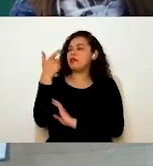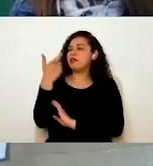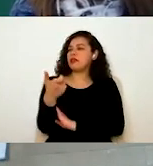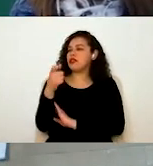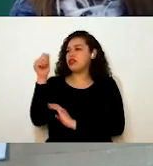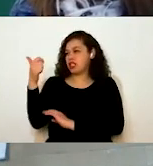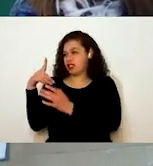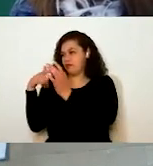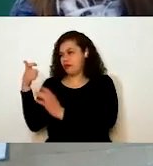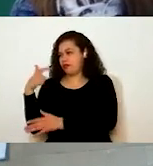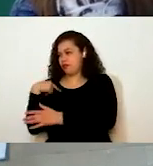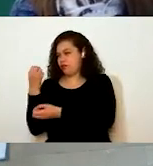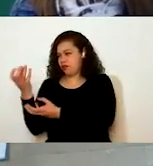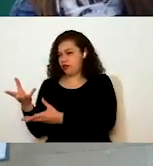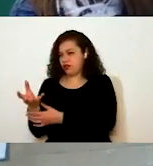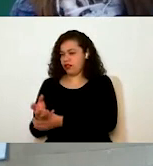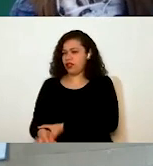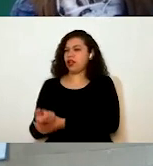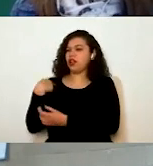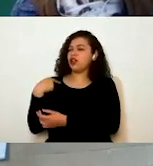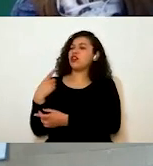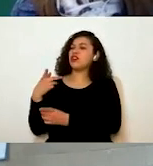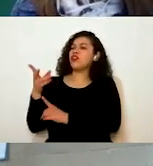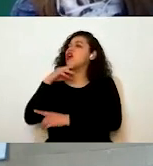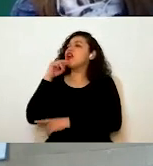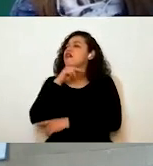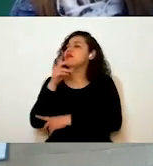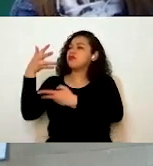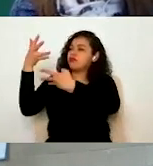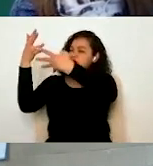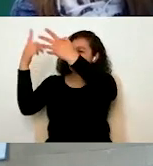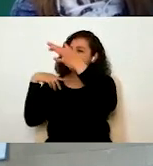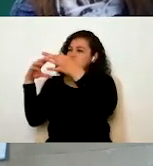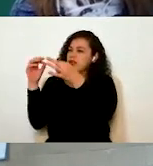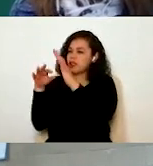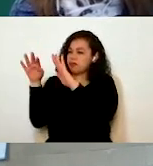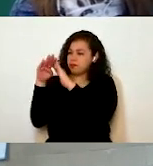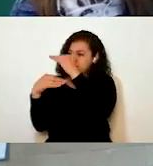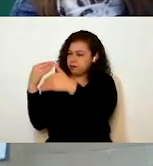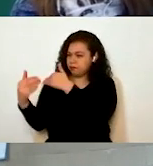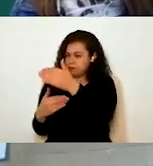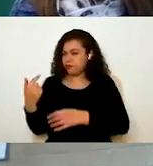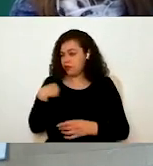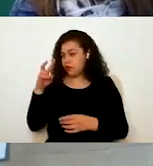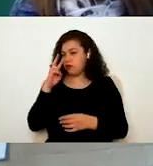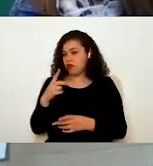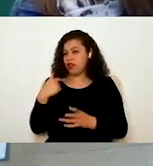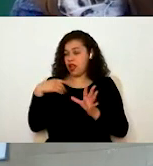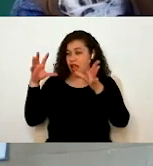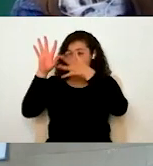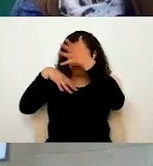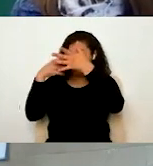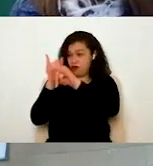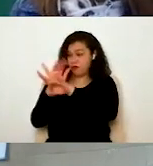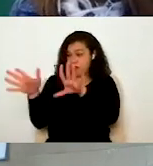de ayuda y les voy a decir, a grandes rasgos, el procedimiento. Si yo veo que en la ficha no está la